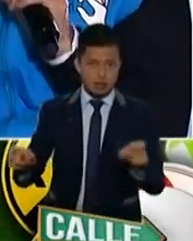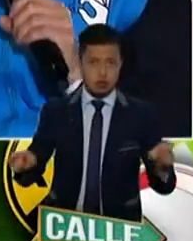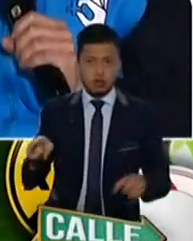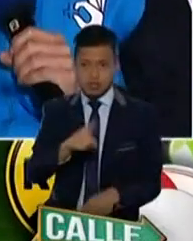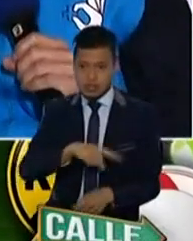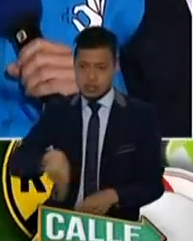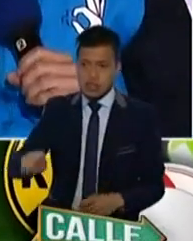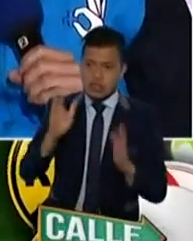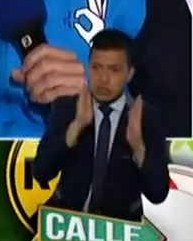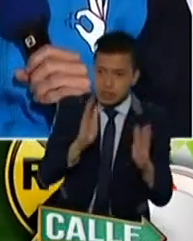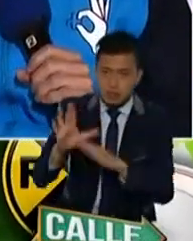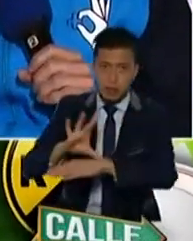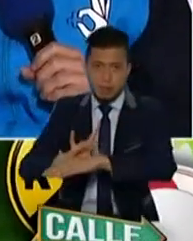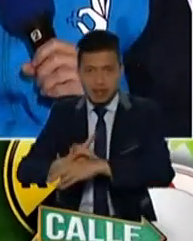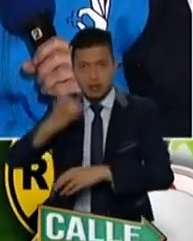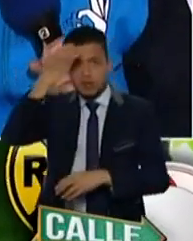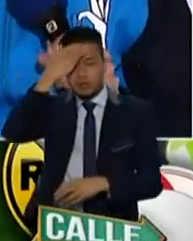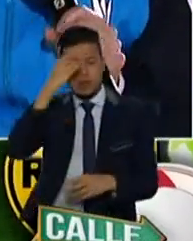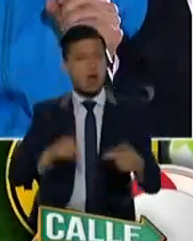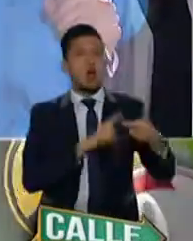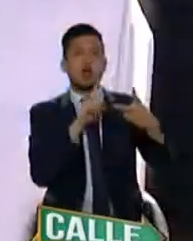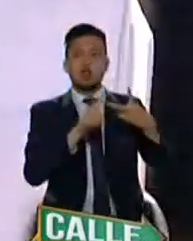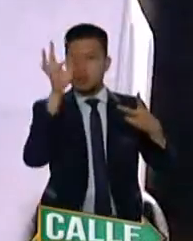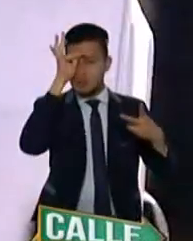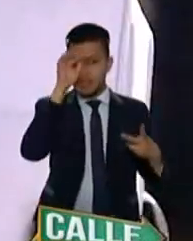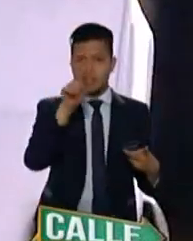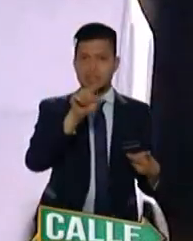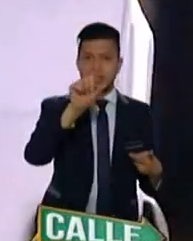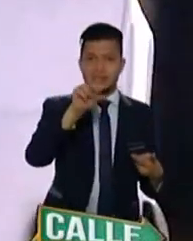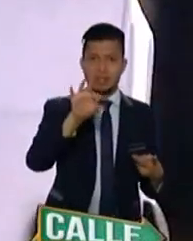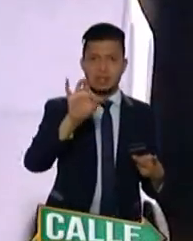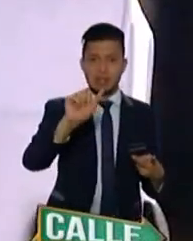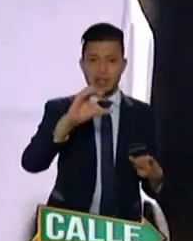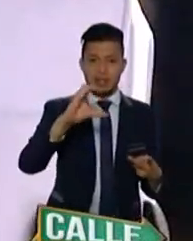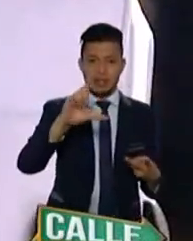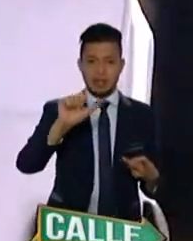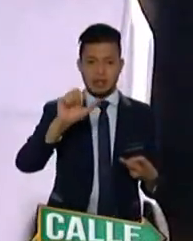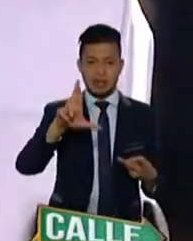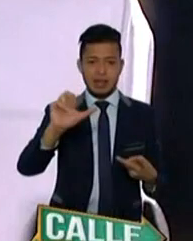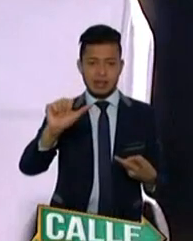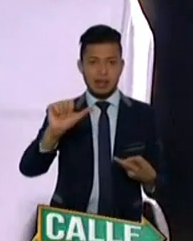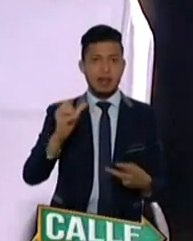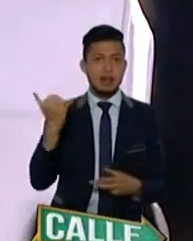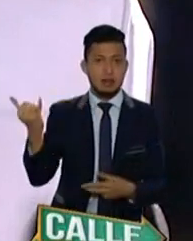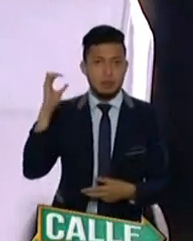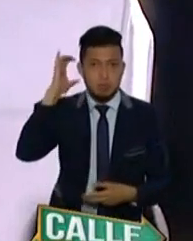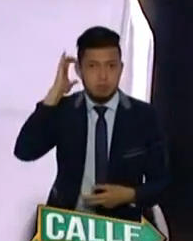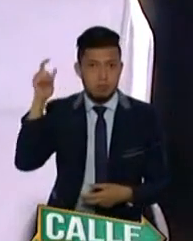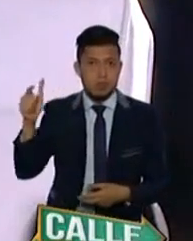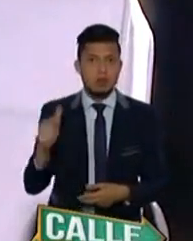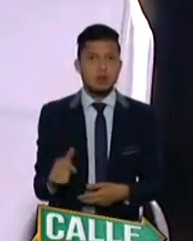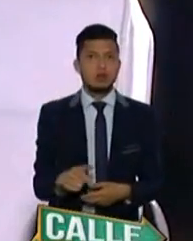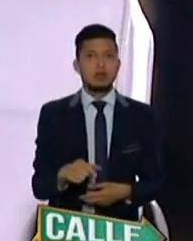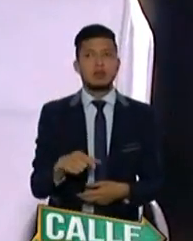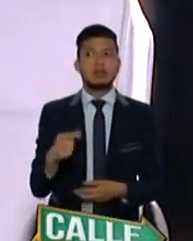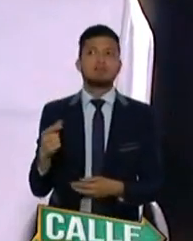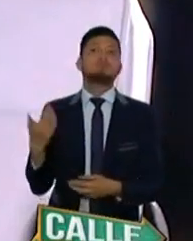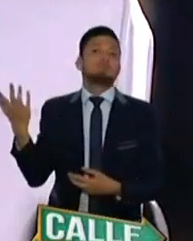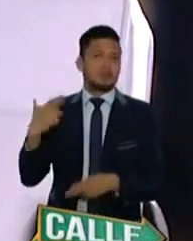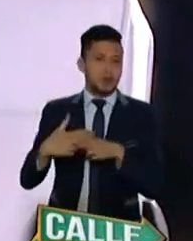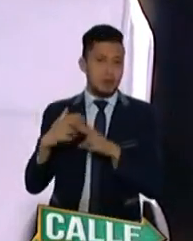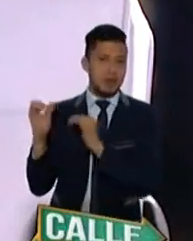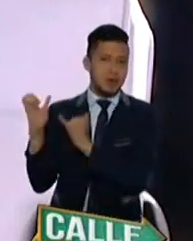línea vacunadas. Vamos al hospital de Santa Clara. En el hospital de Santa Clara está otra tocalla, fíjate.